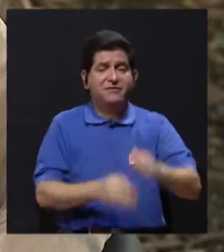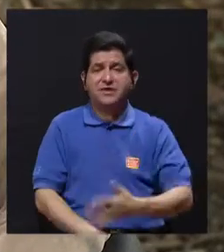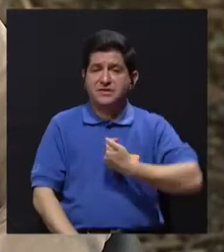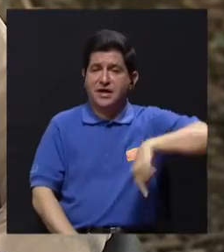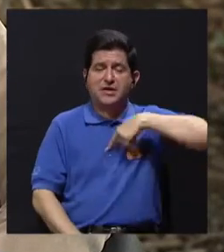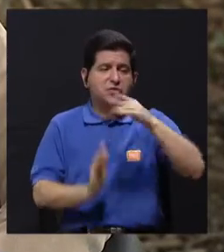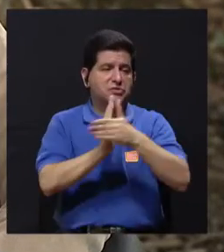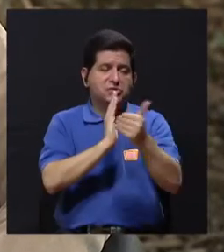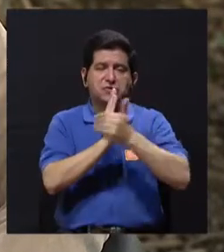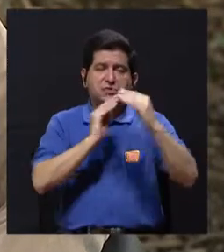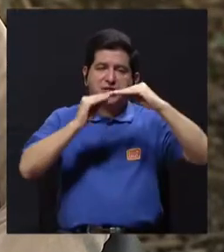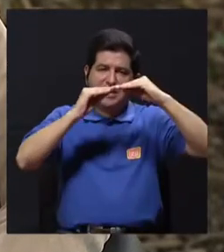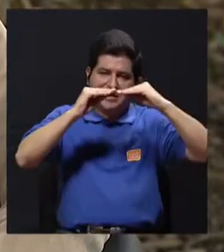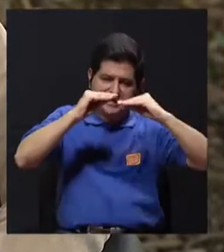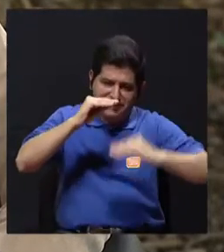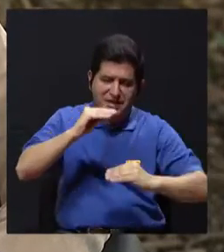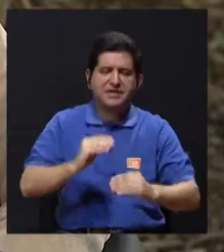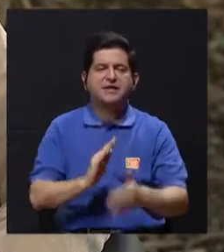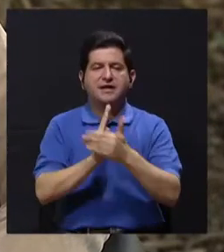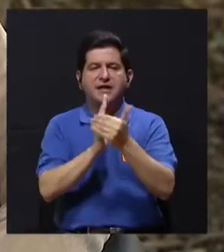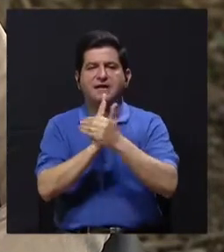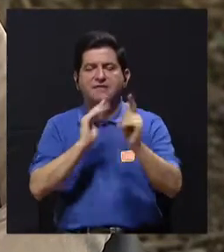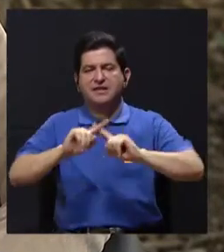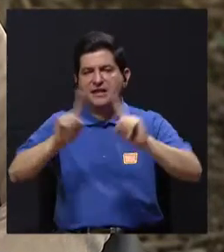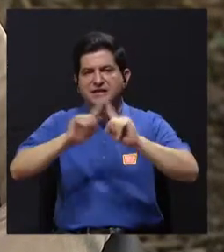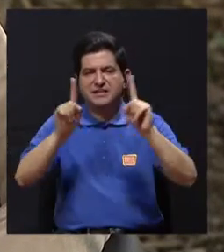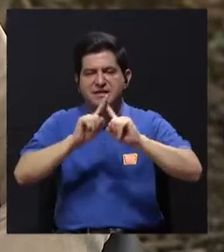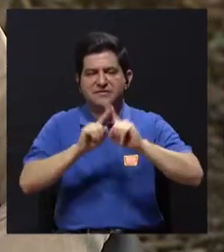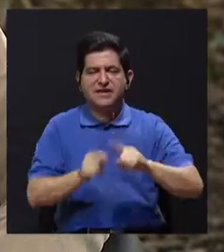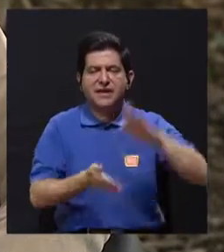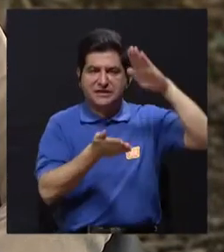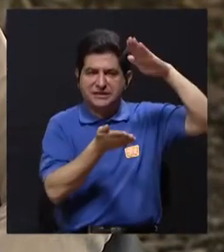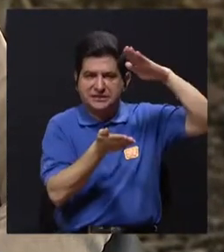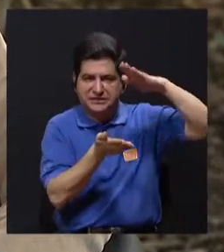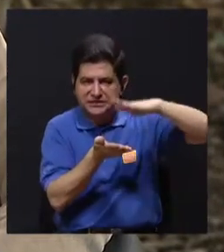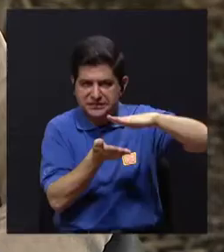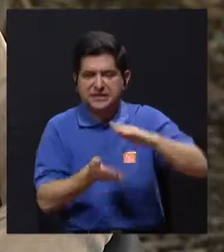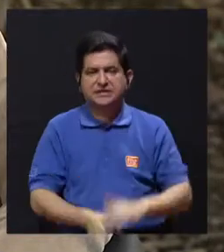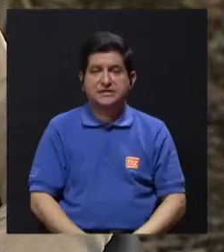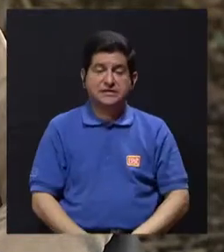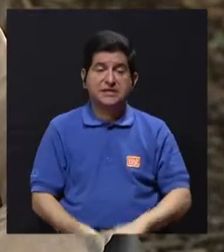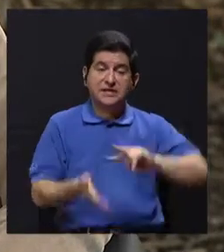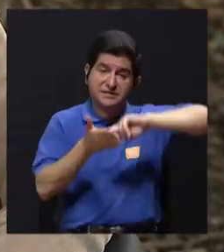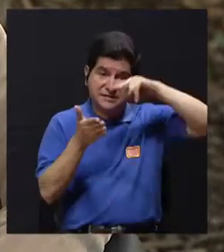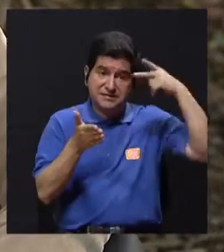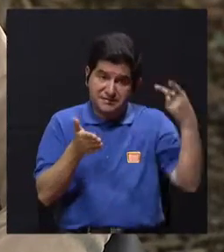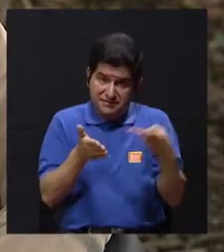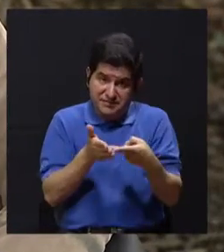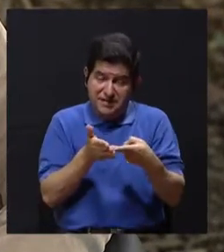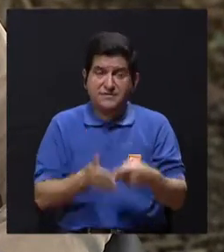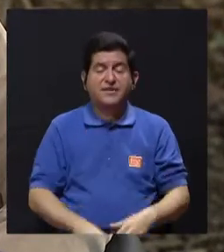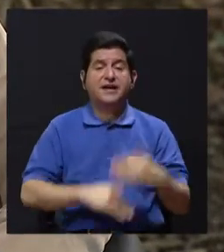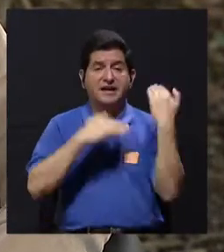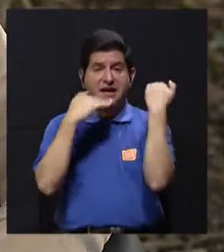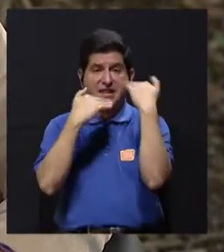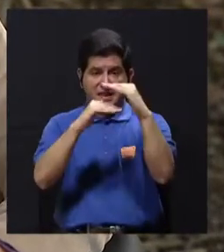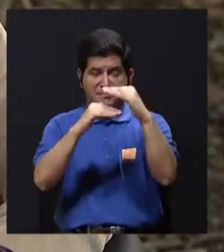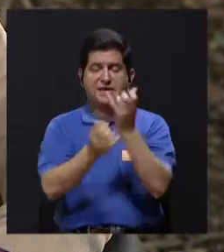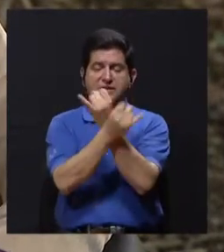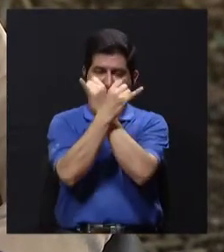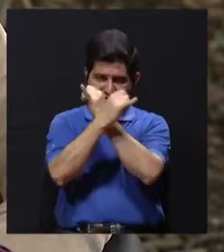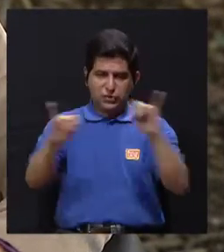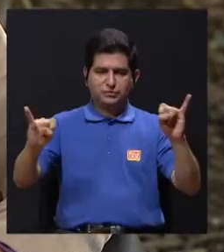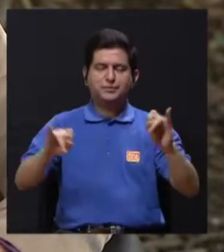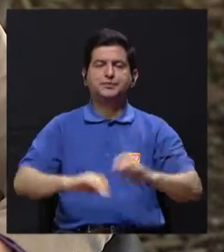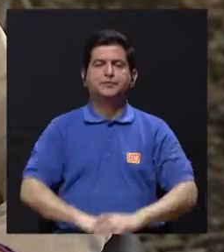manera u otra es inevitable que vamos a ir perdiendo capacidad, que vamos a ir perdiendo facultades, ¿verdad? Y que esto al fin y cabo nos va a